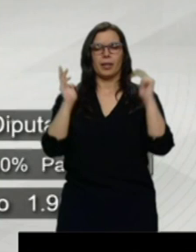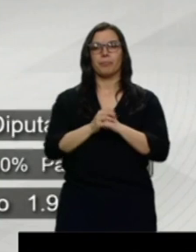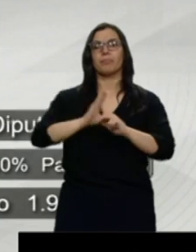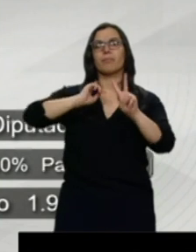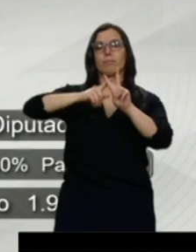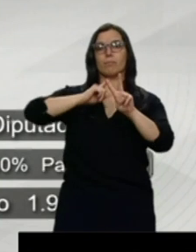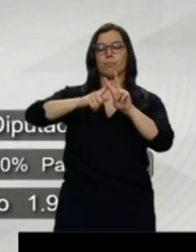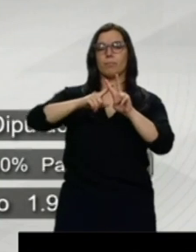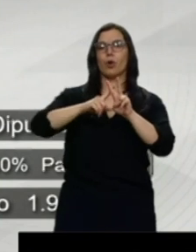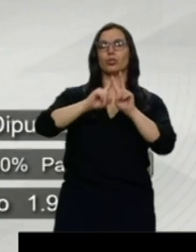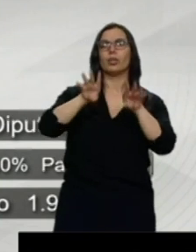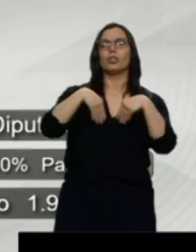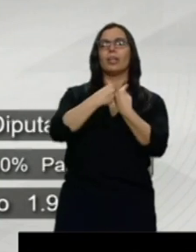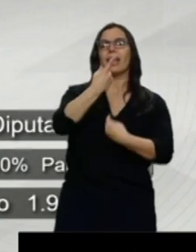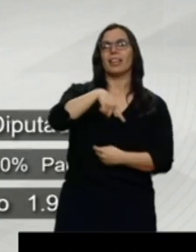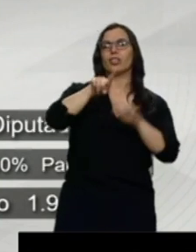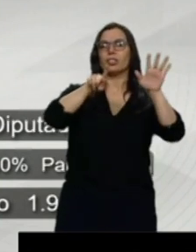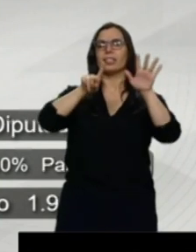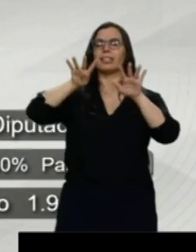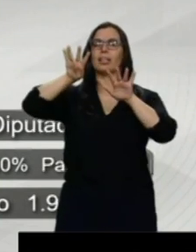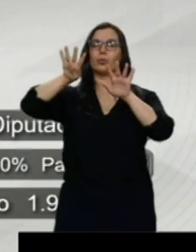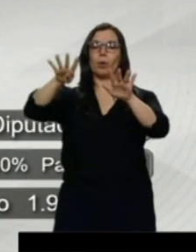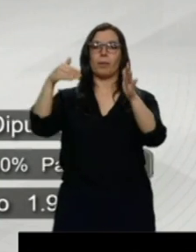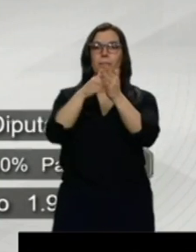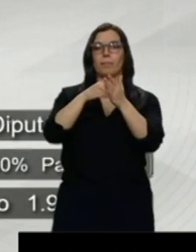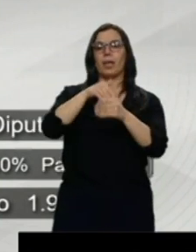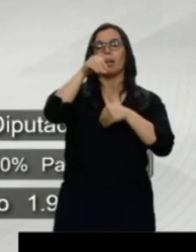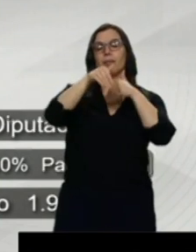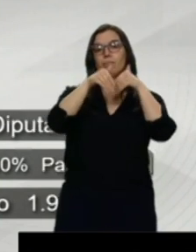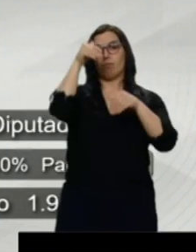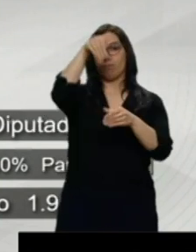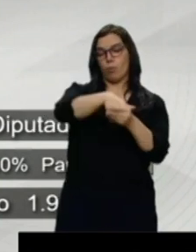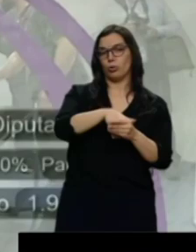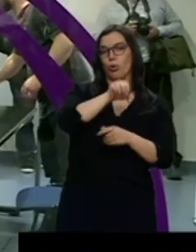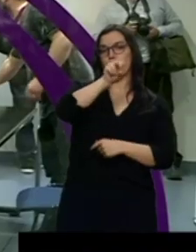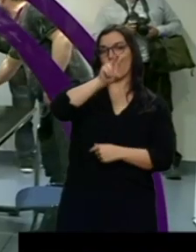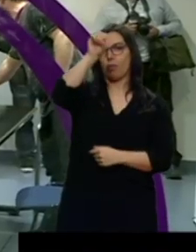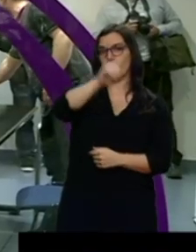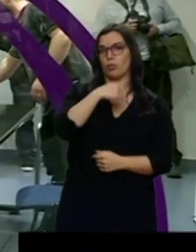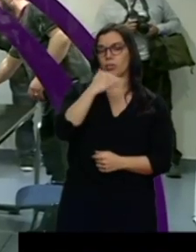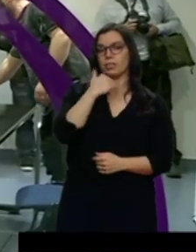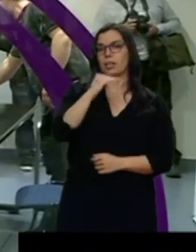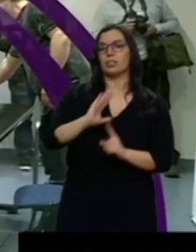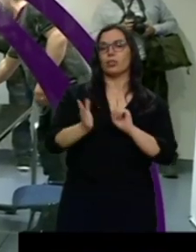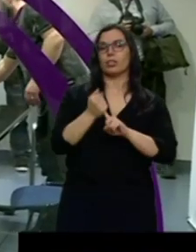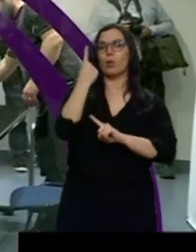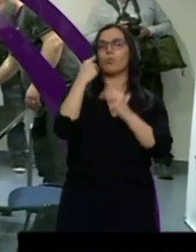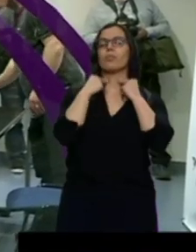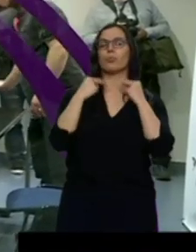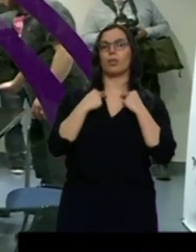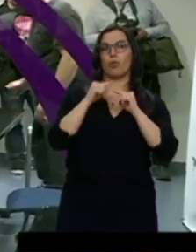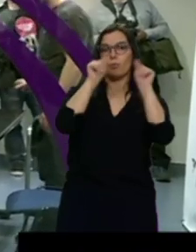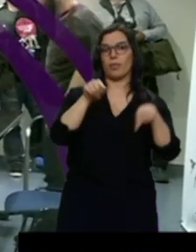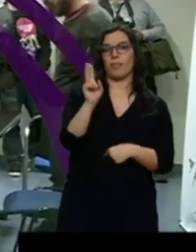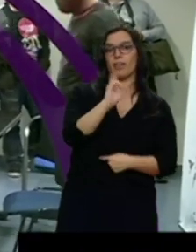casi 169.000 votos, más del 12%, y entra en el gráfico con un diputado por Valladolid. Podemos pierde 71.000 votos en la comunidad